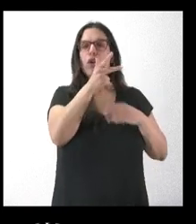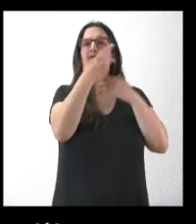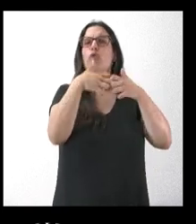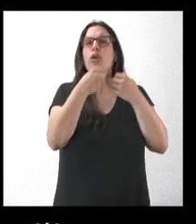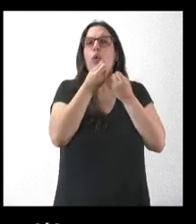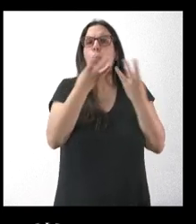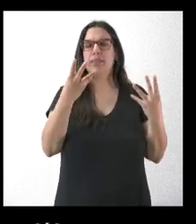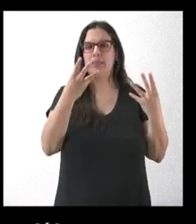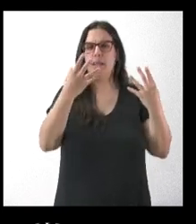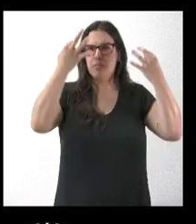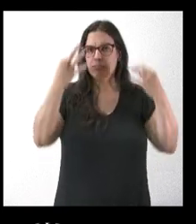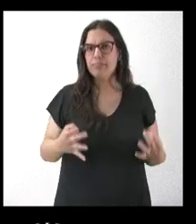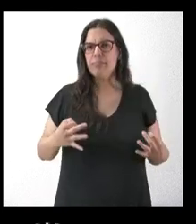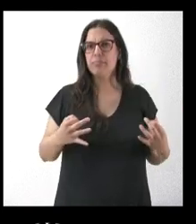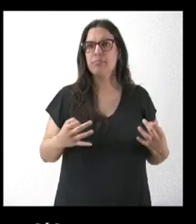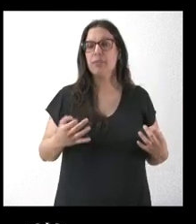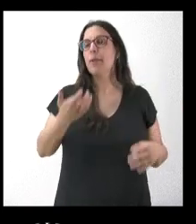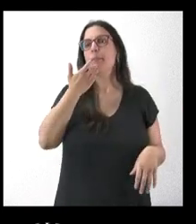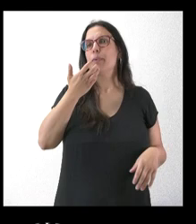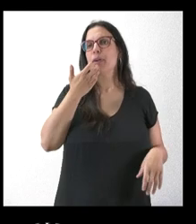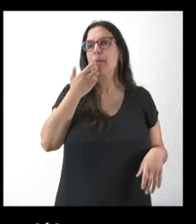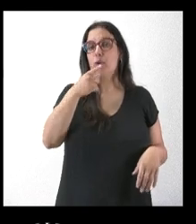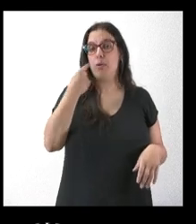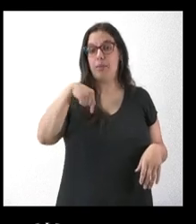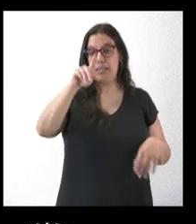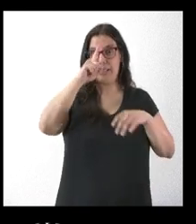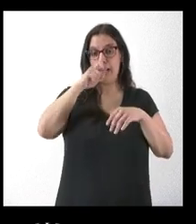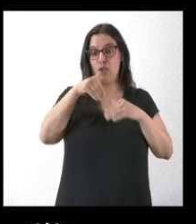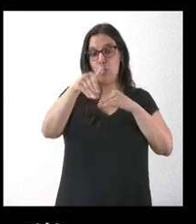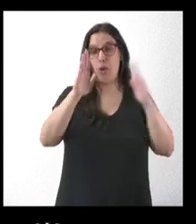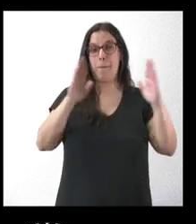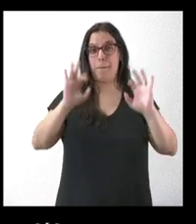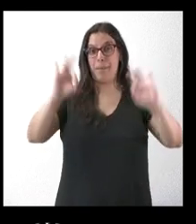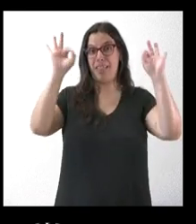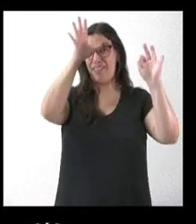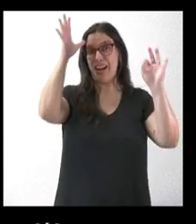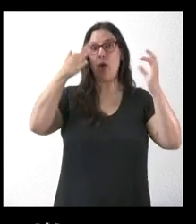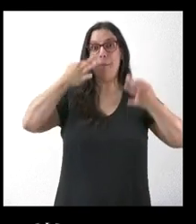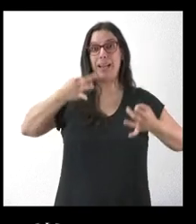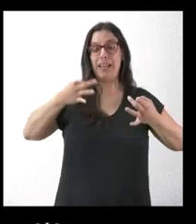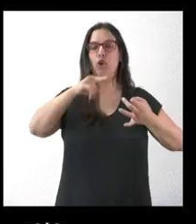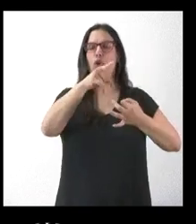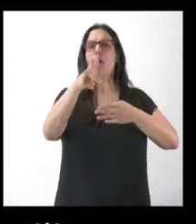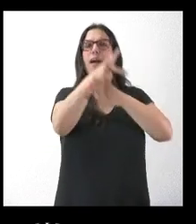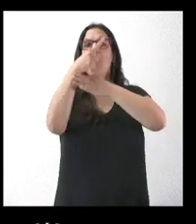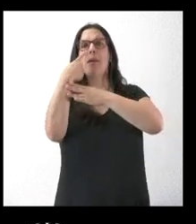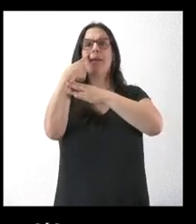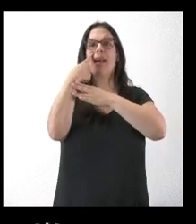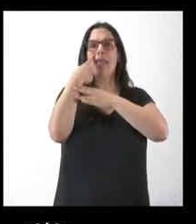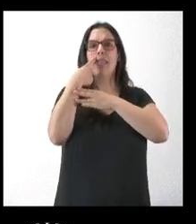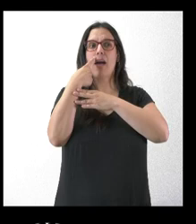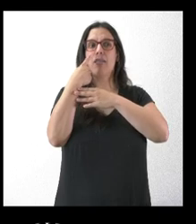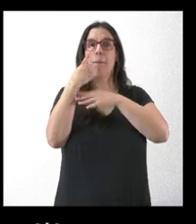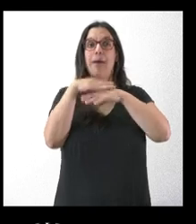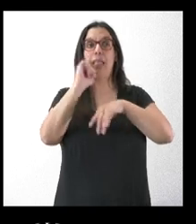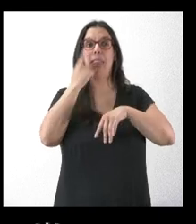operativas para, por ejemplo, esta misma campaña que se avecina, esta campaña del verano, cuántas de estas cámaras de vigilancia de incendios forestales